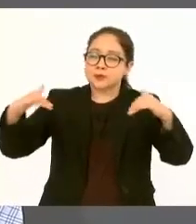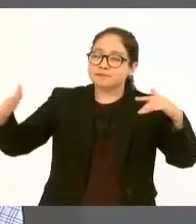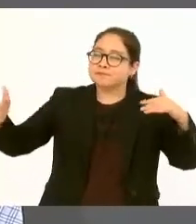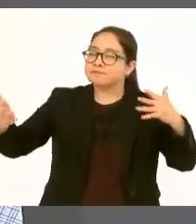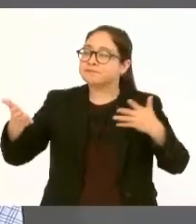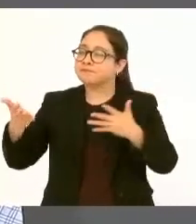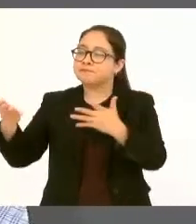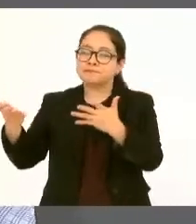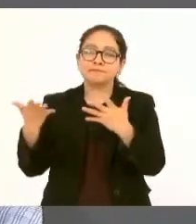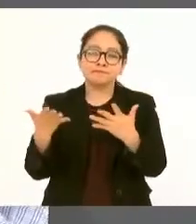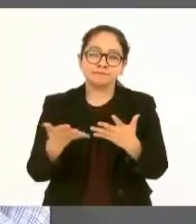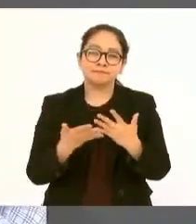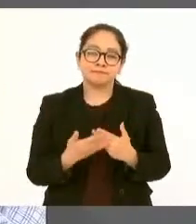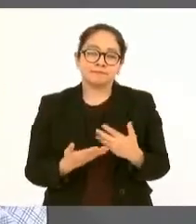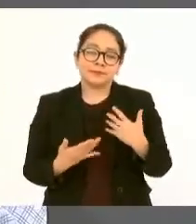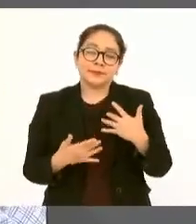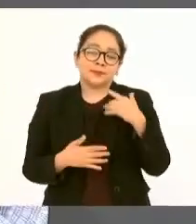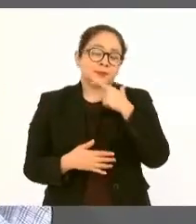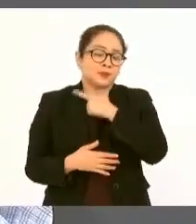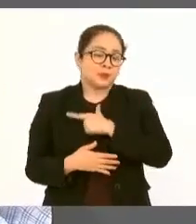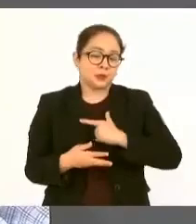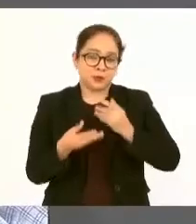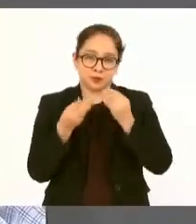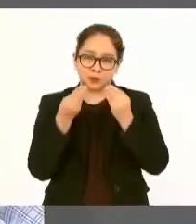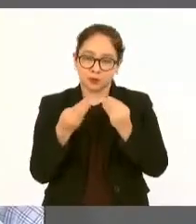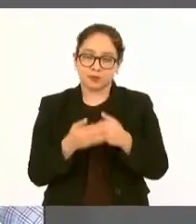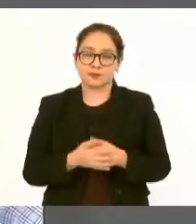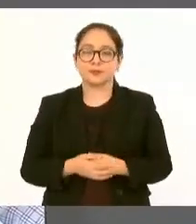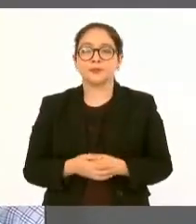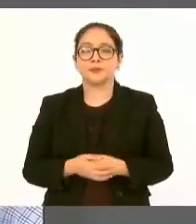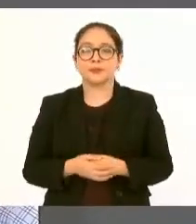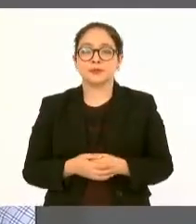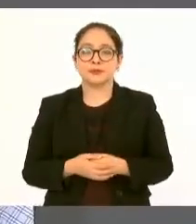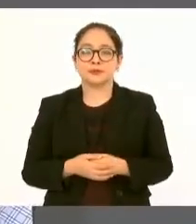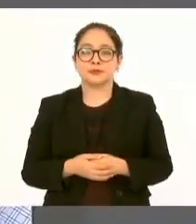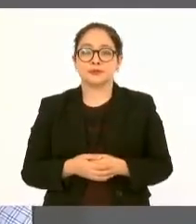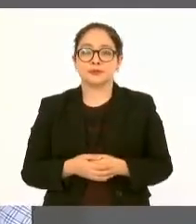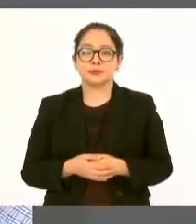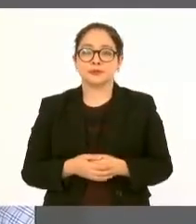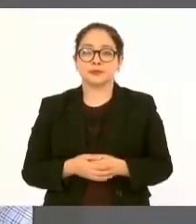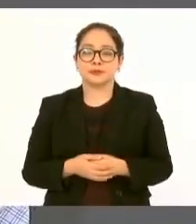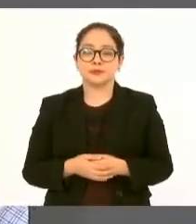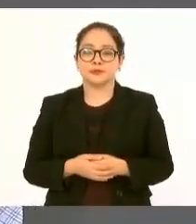Estamos desde ayer llevando a cabo